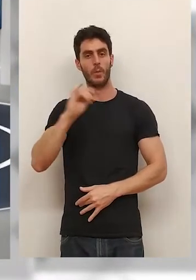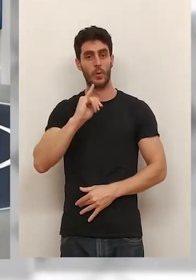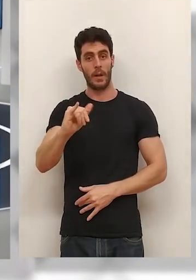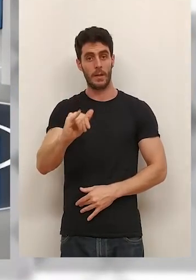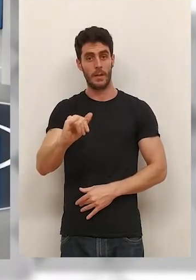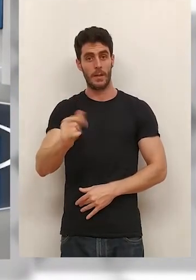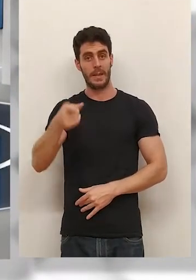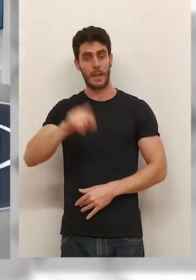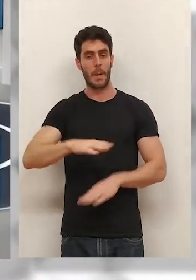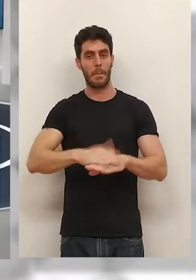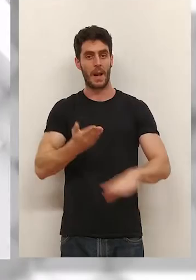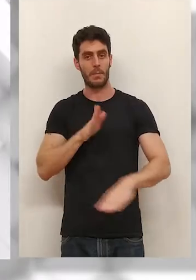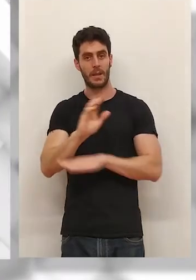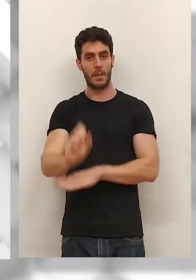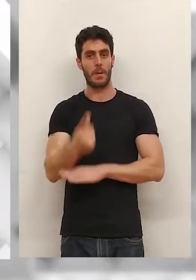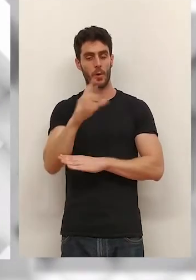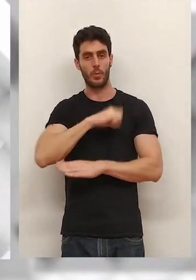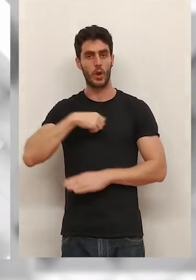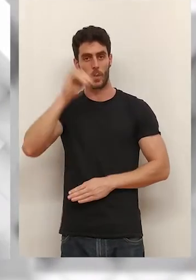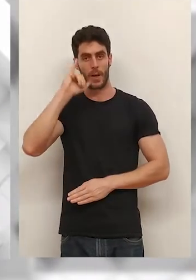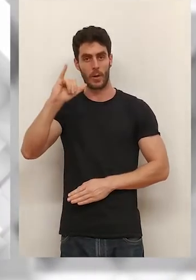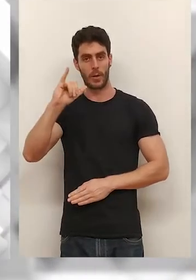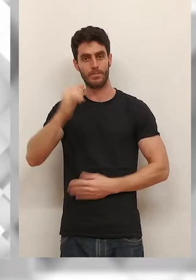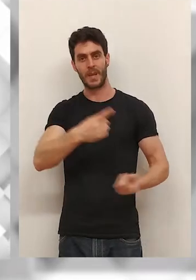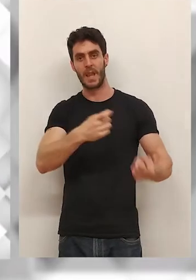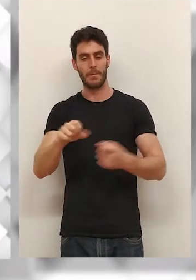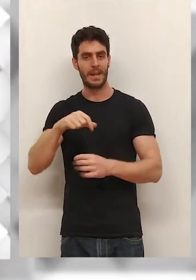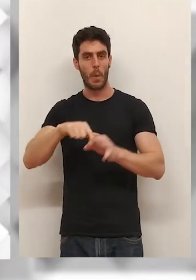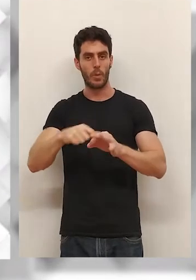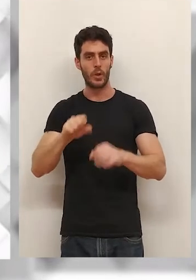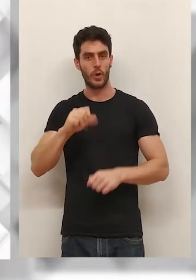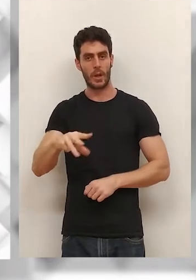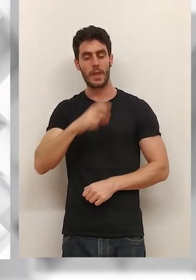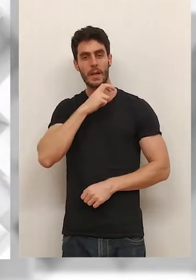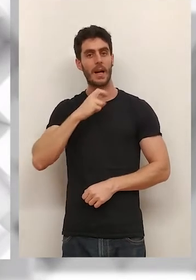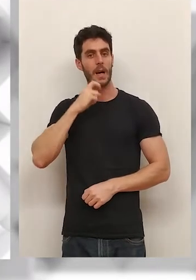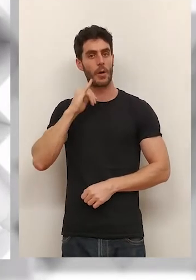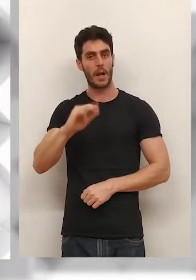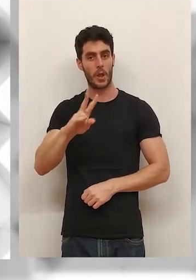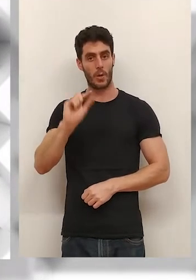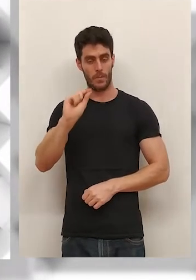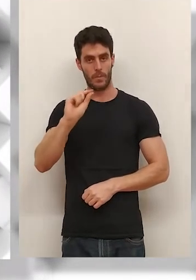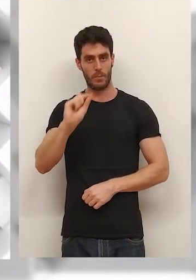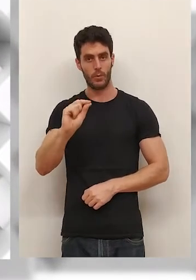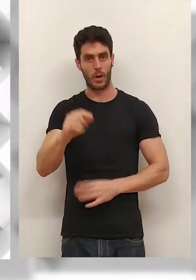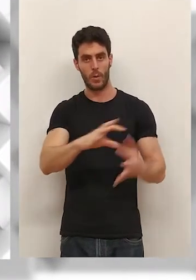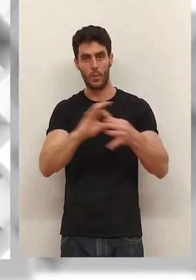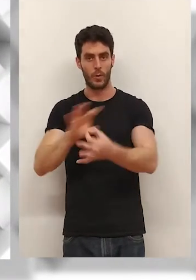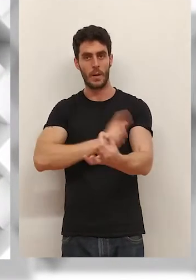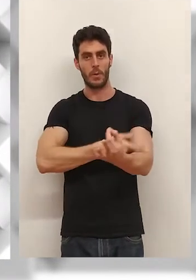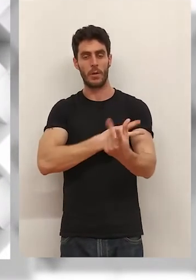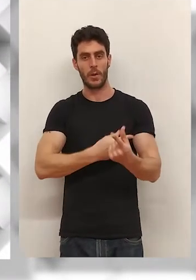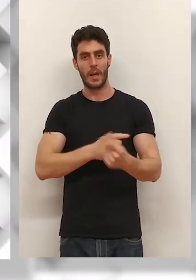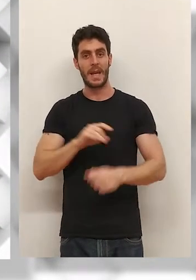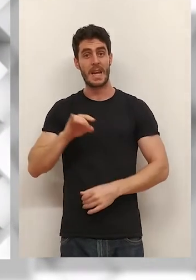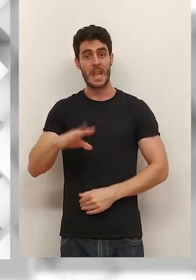para encontrar al primer representante de la comunidad, hay que irse hasta el puesto 13, donde aparece el Calahorra con dos puntos. La Unión Deportiva Logroñeses,